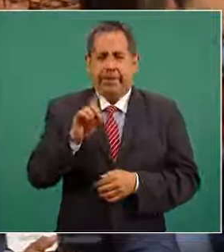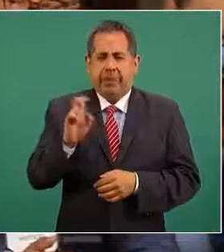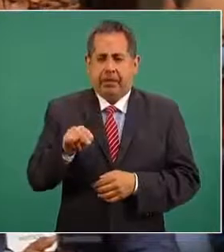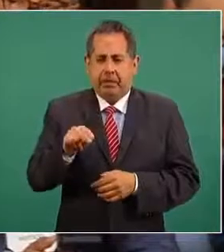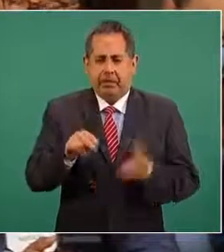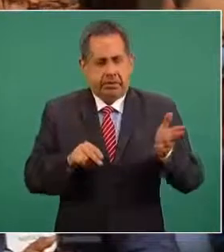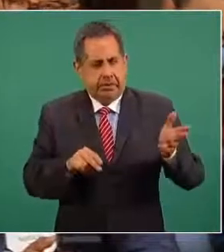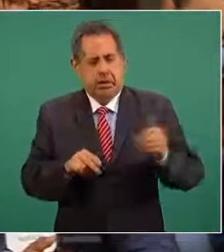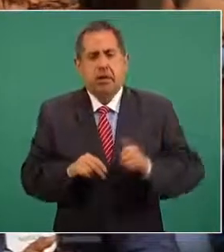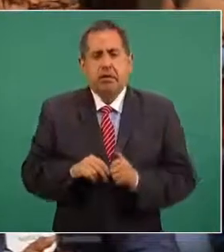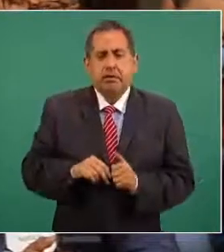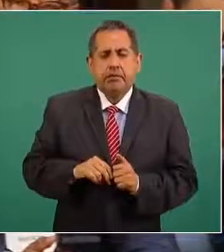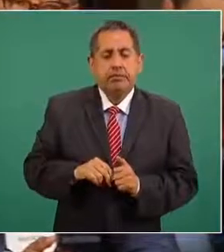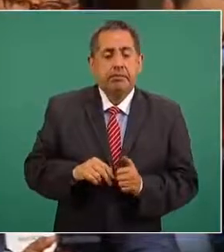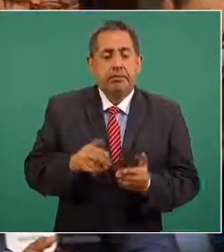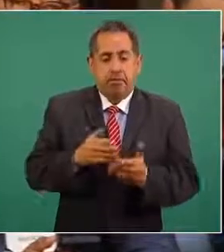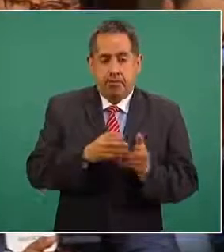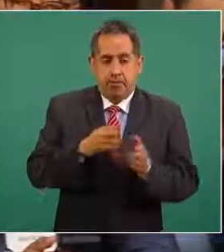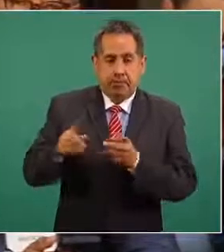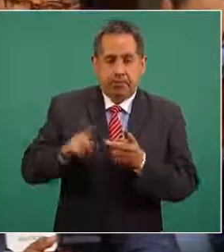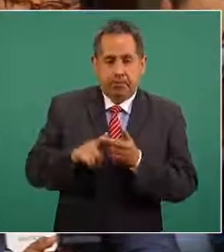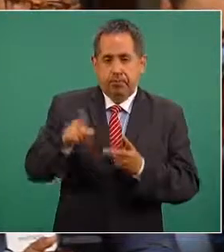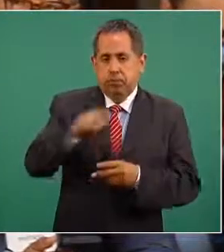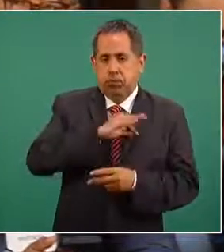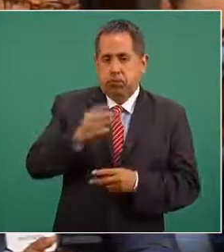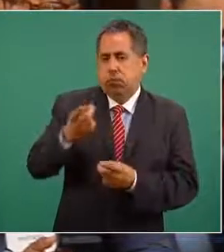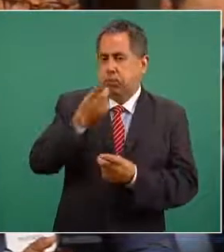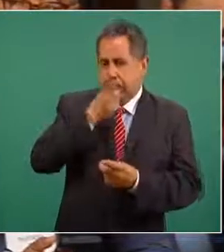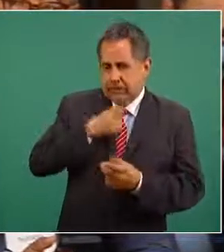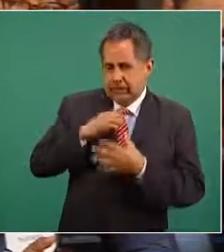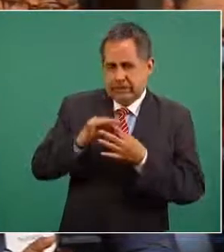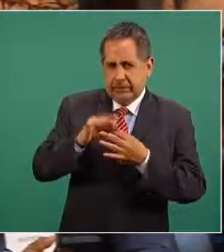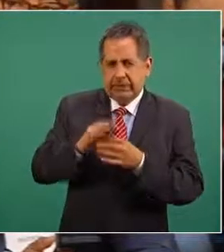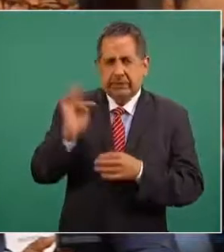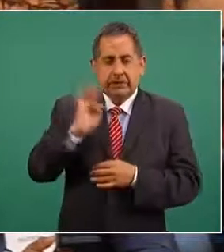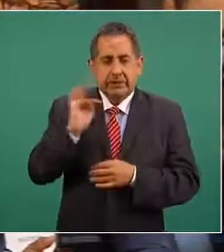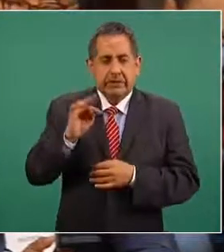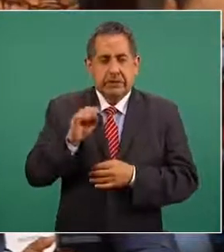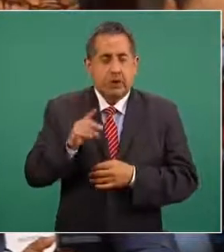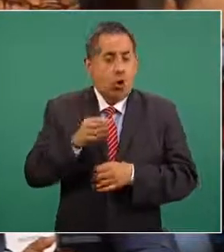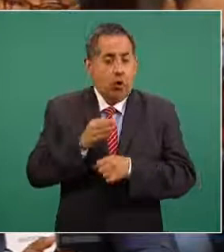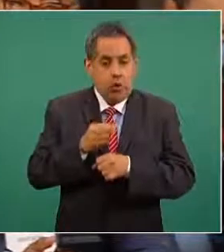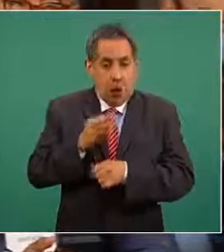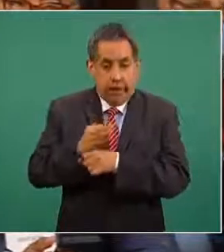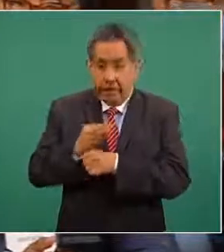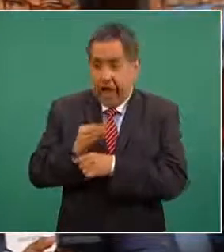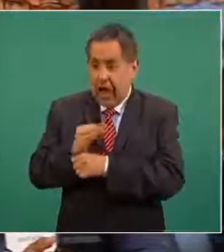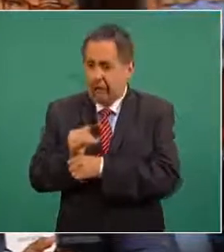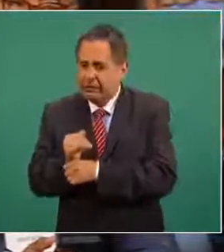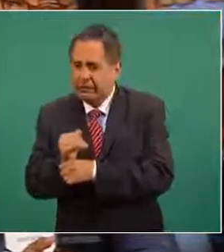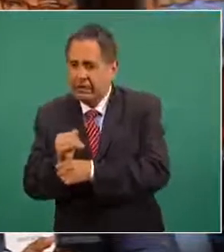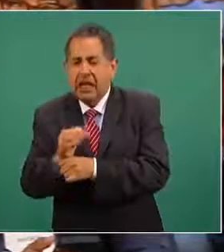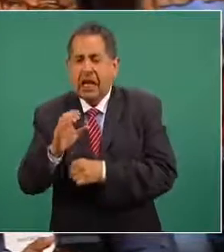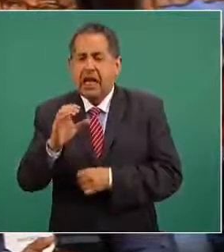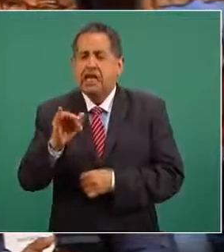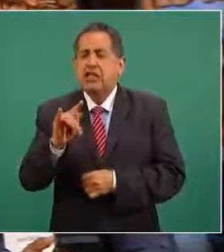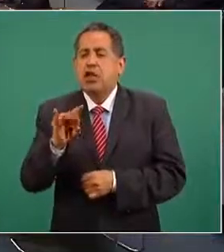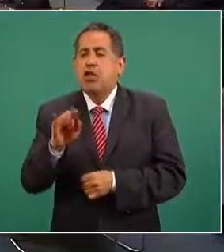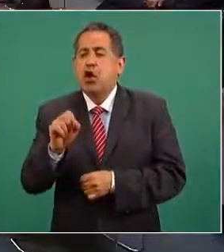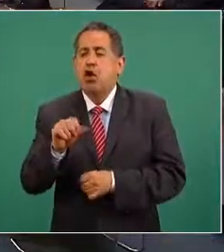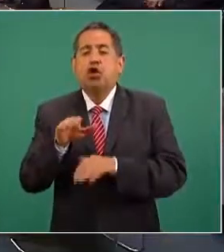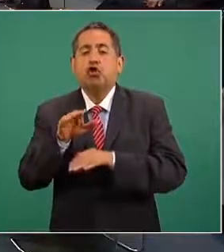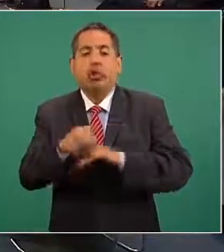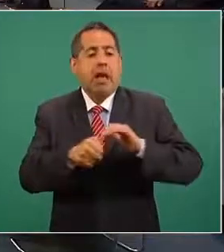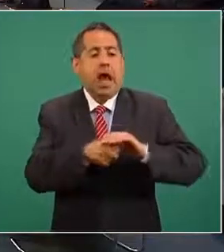por otro lado presidente quisiera saber si usted nos puede informar si investigan al general Cienfuegos por el caso de Ayotzinapa